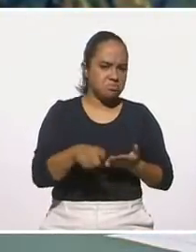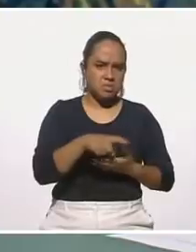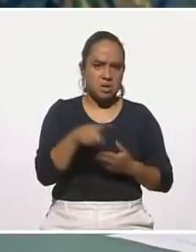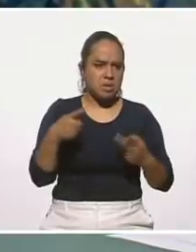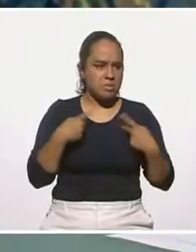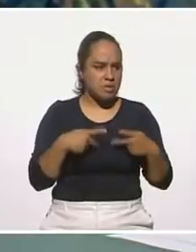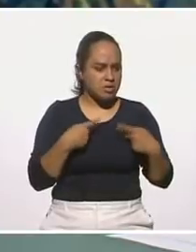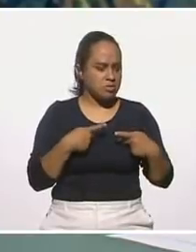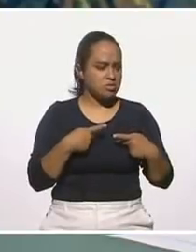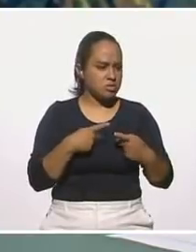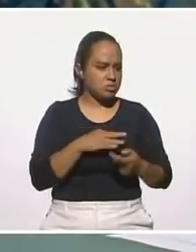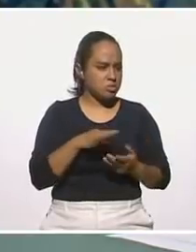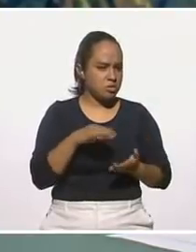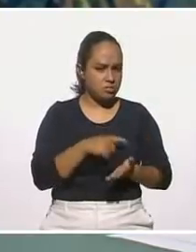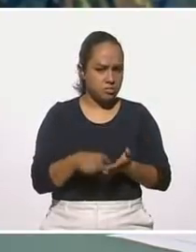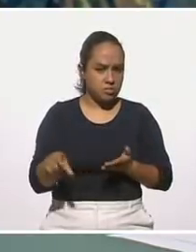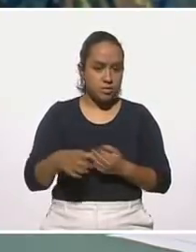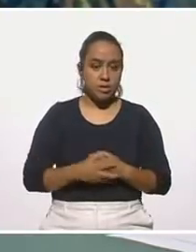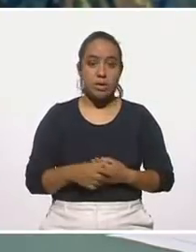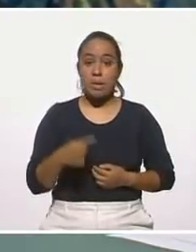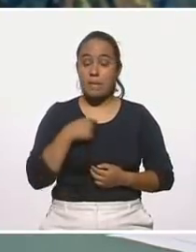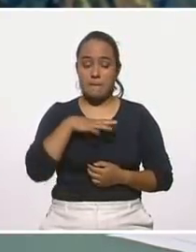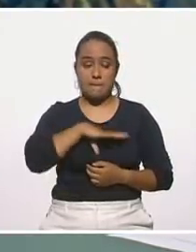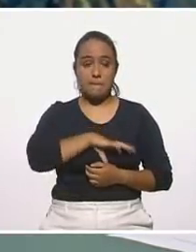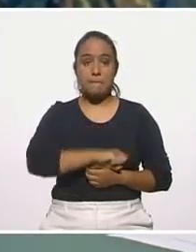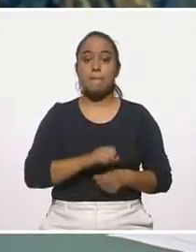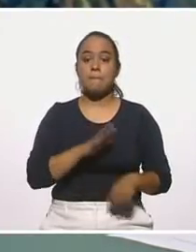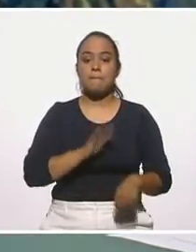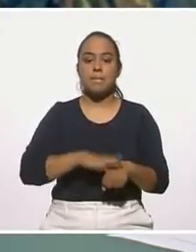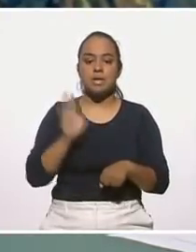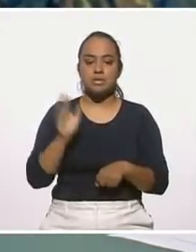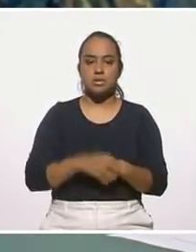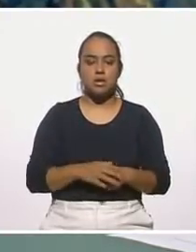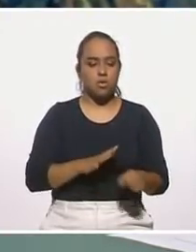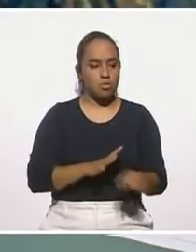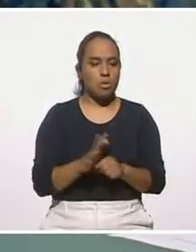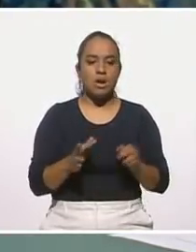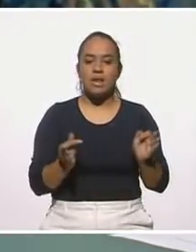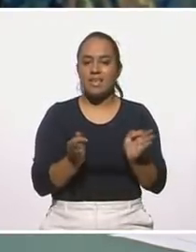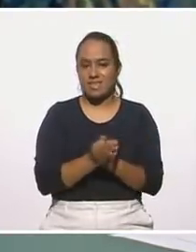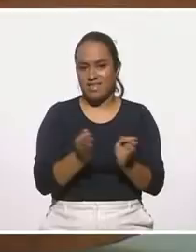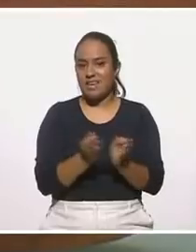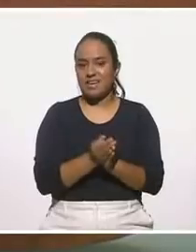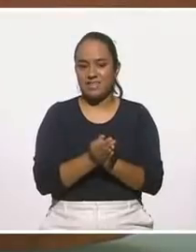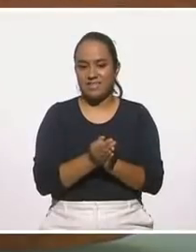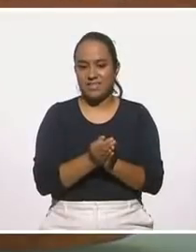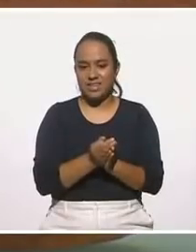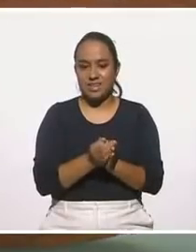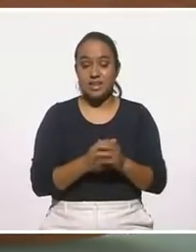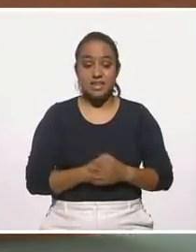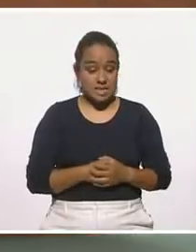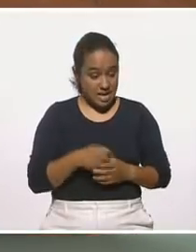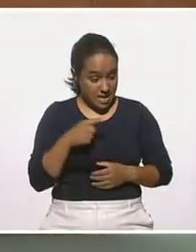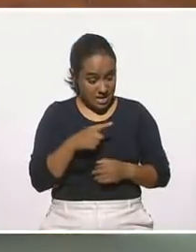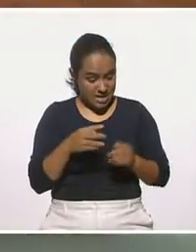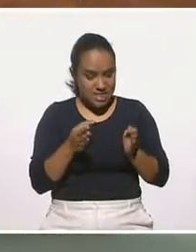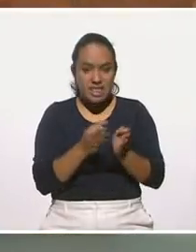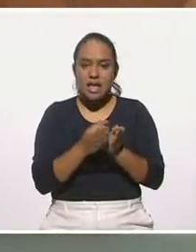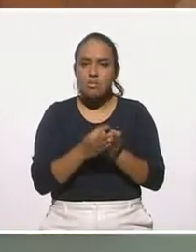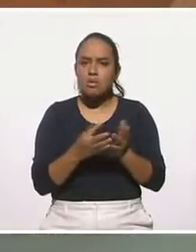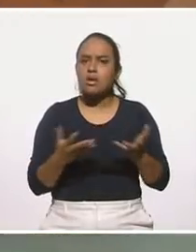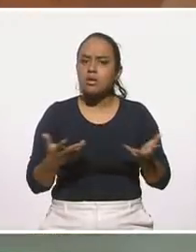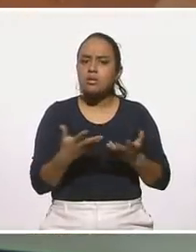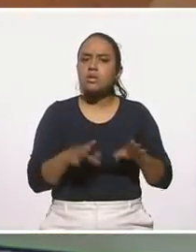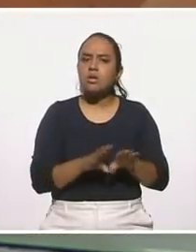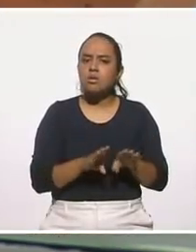amas de casa de todo nivel. Mi preferido es... Los tamales. Los tamales. ¿Se ven? Sí. Los tamales que se hacen,